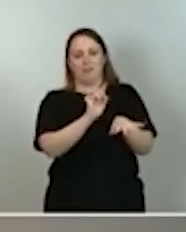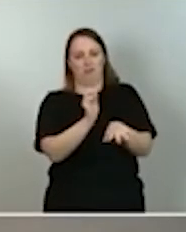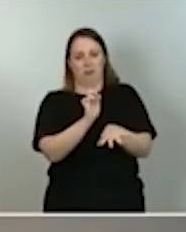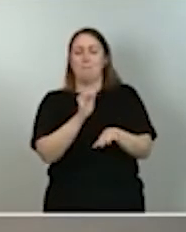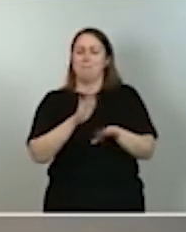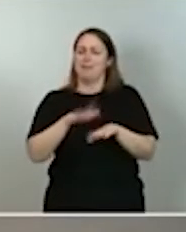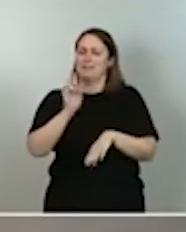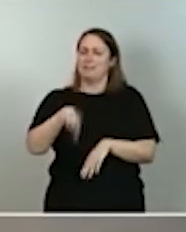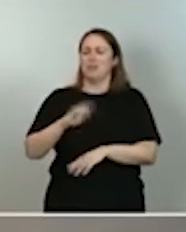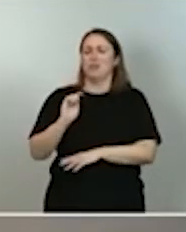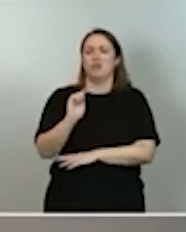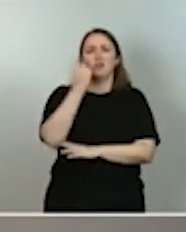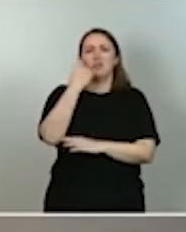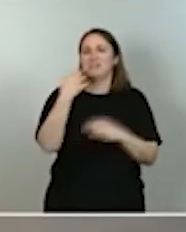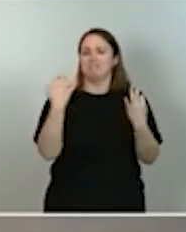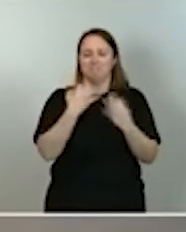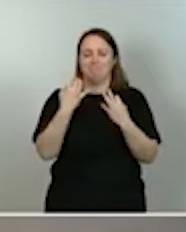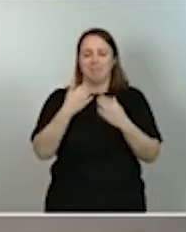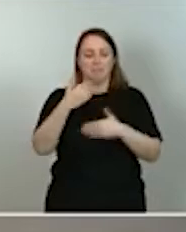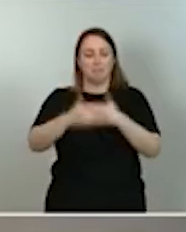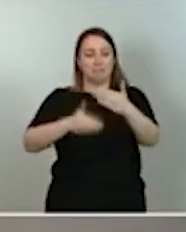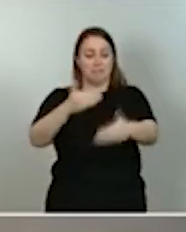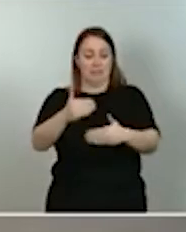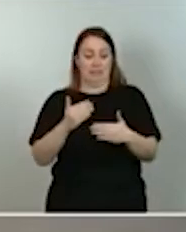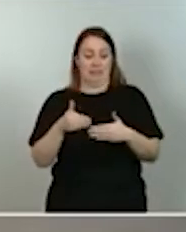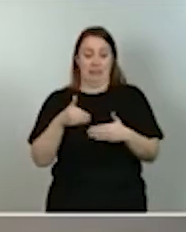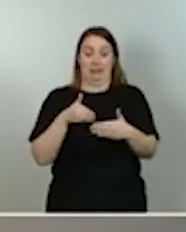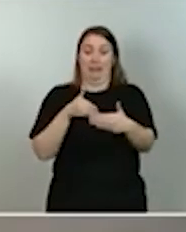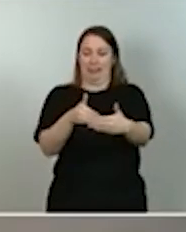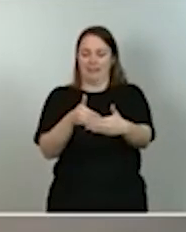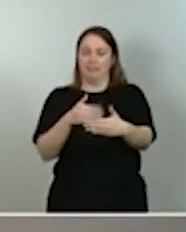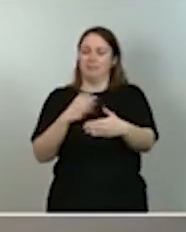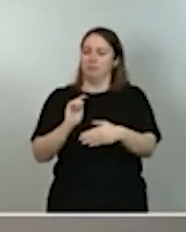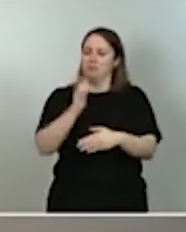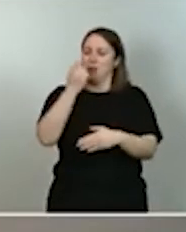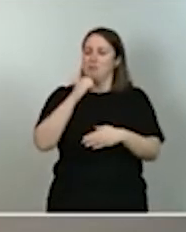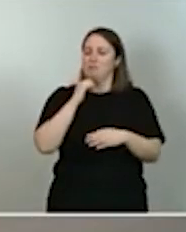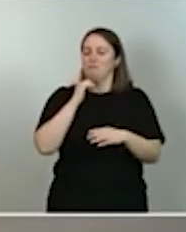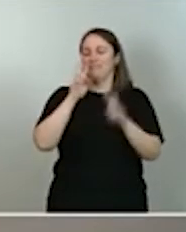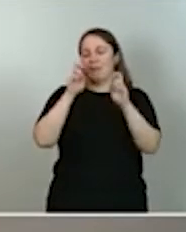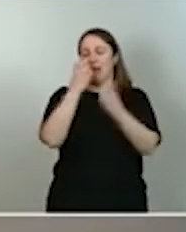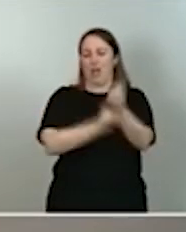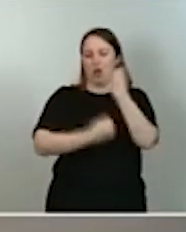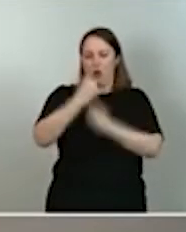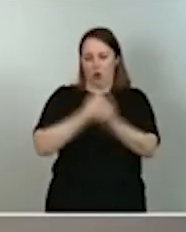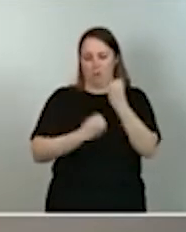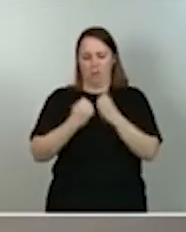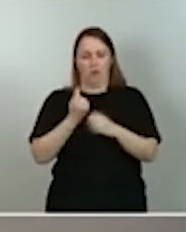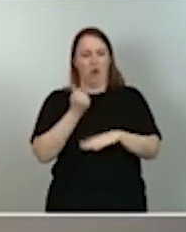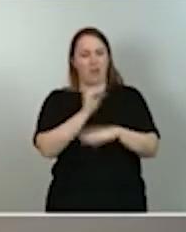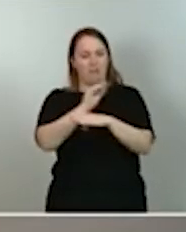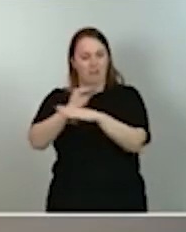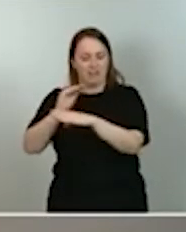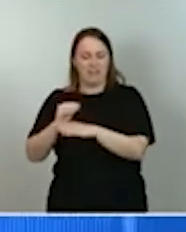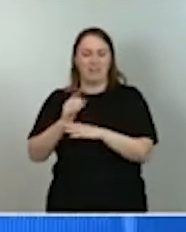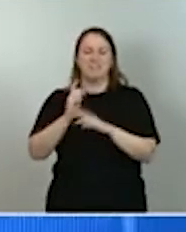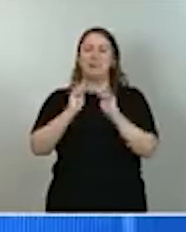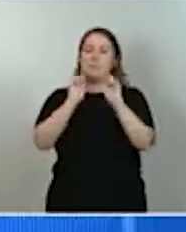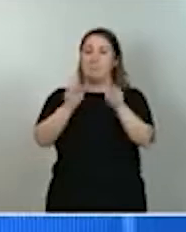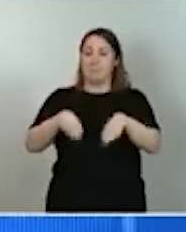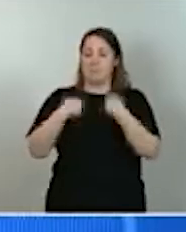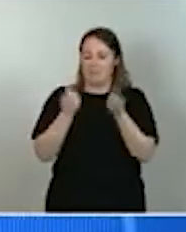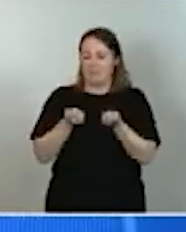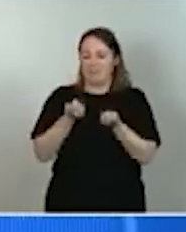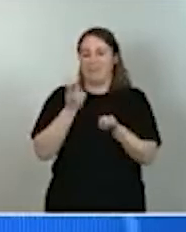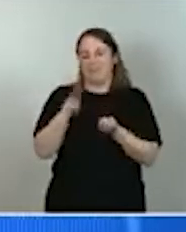más sostenible a medio plazo desde el punto de vista económico y financiero, desde el punto de vista medioambiental, desde el punto de vista social.